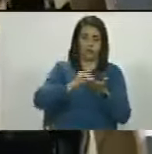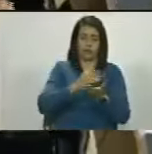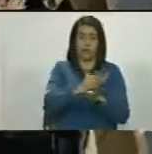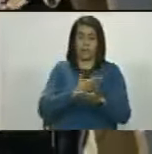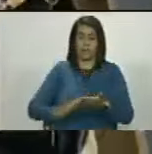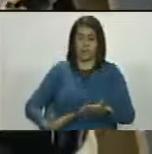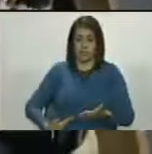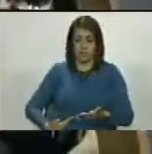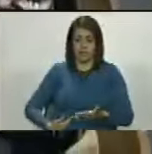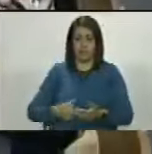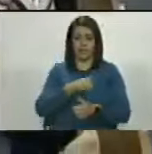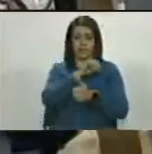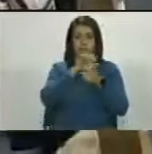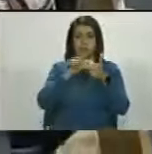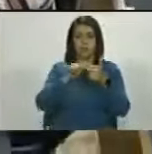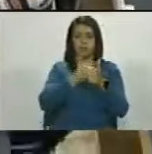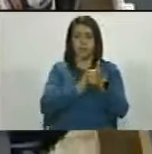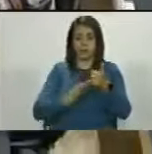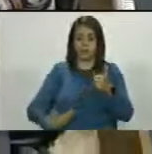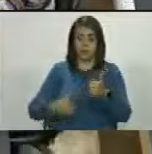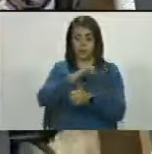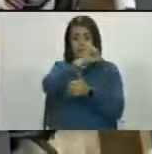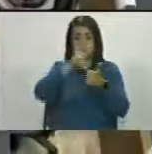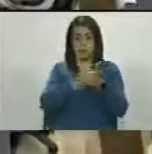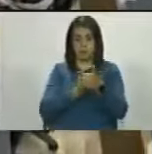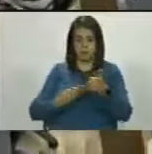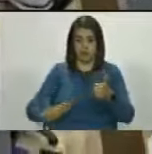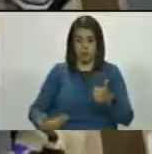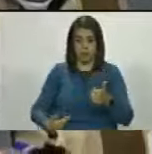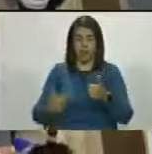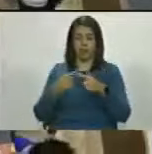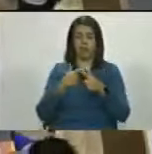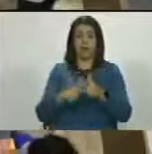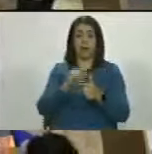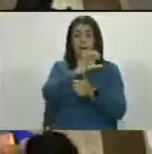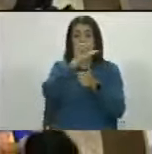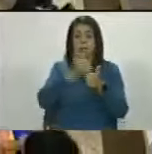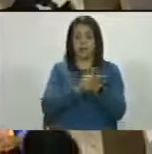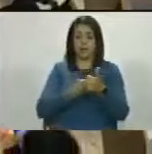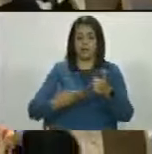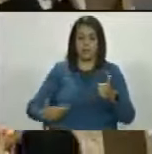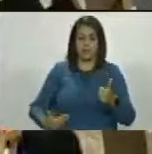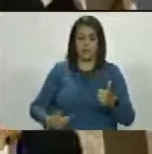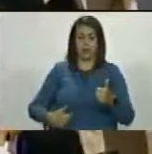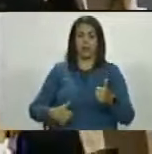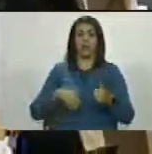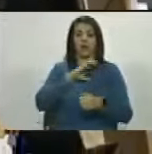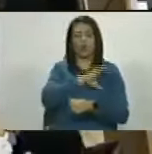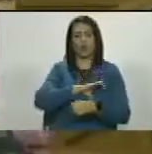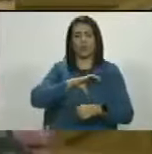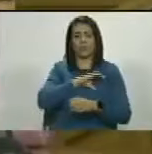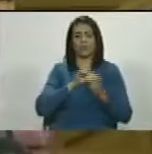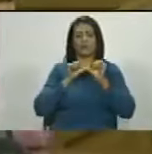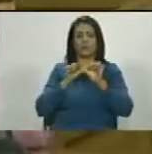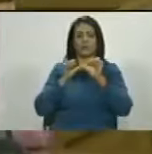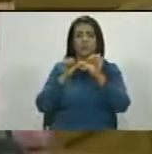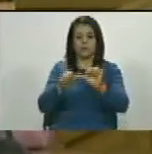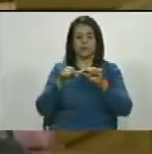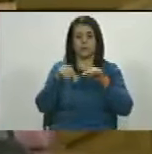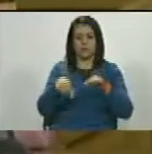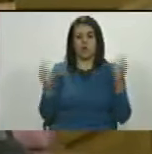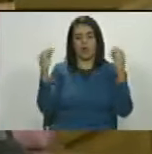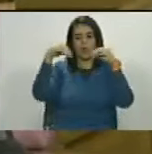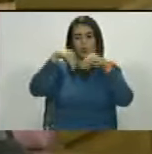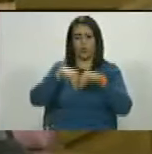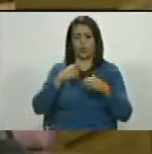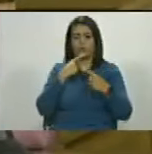presidentas los presidentes las vicepresidentas y los vicepresidentes de las comisiones permanentes de